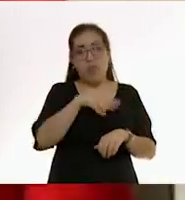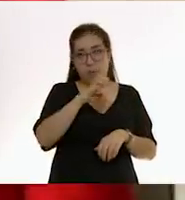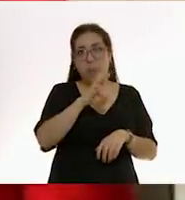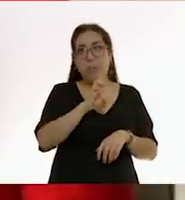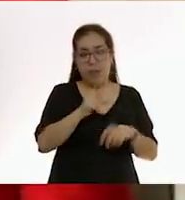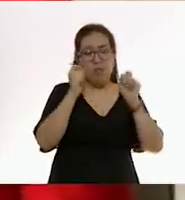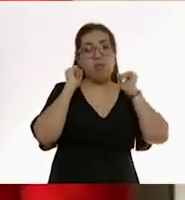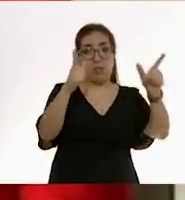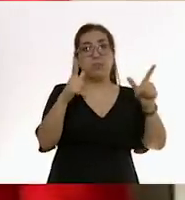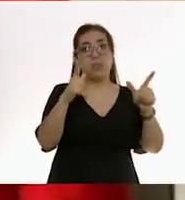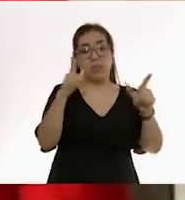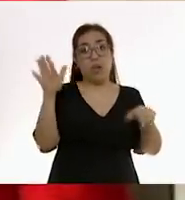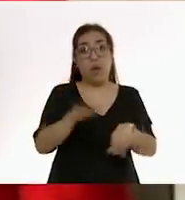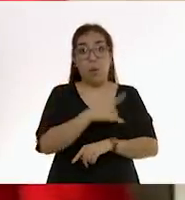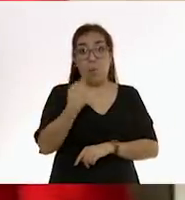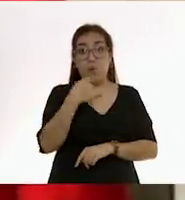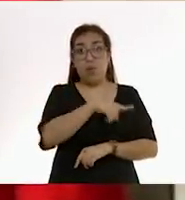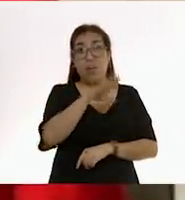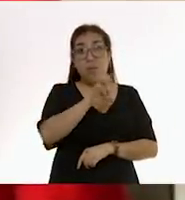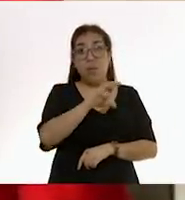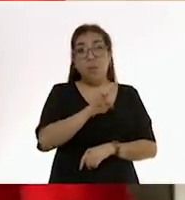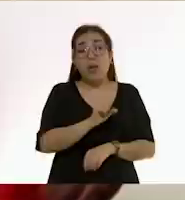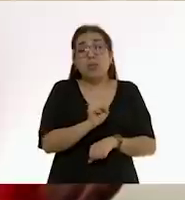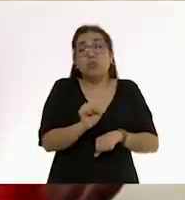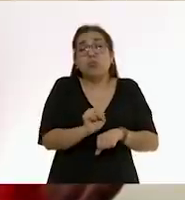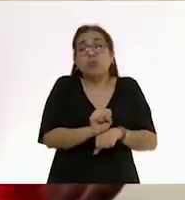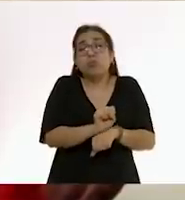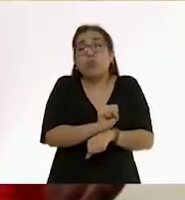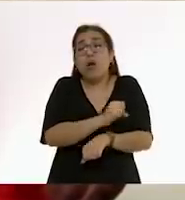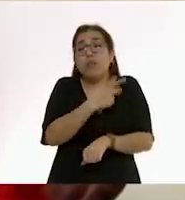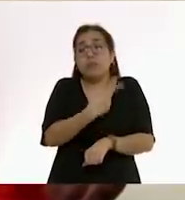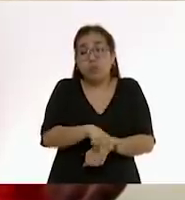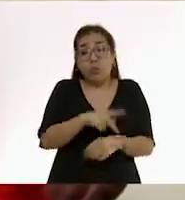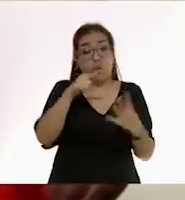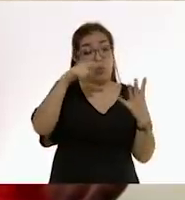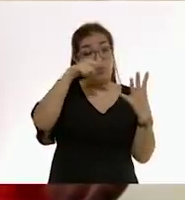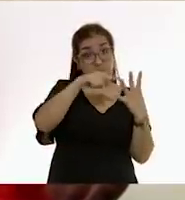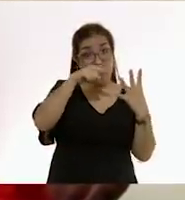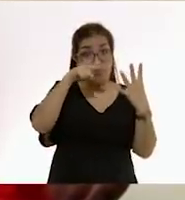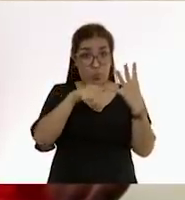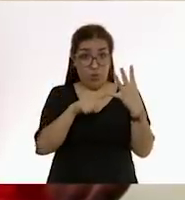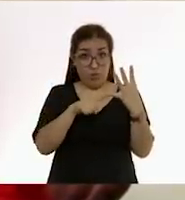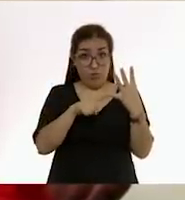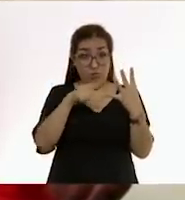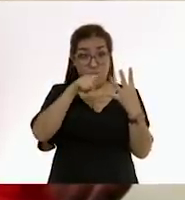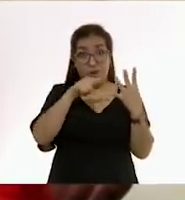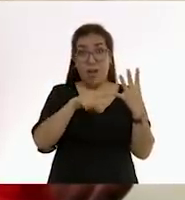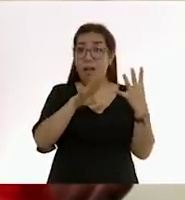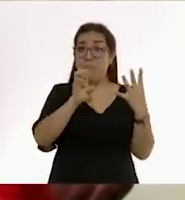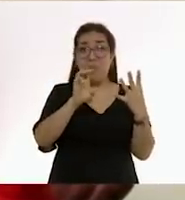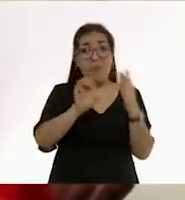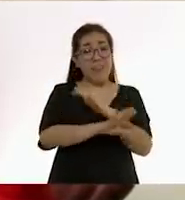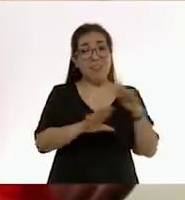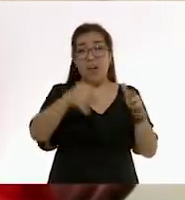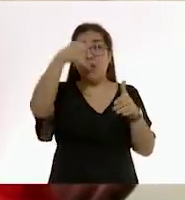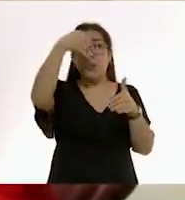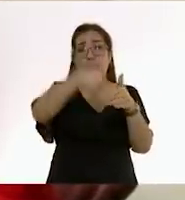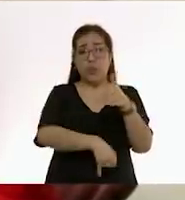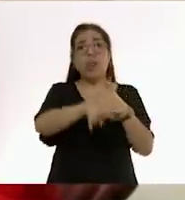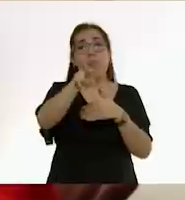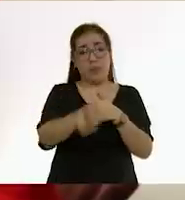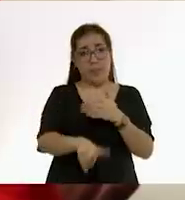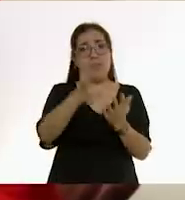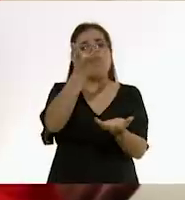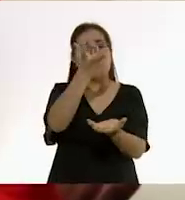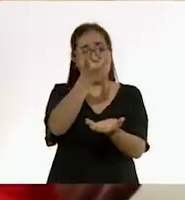despierte. Porque el sueño del bebé está siendo muy ligero en ese momento. En la fase tres y en la fase cuatro, el bebé está realmente descansando.